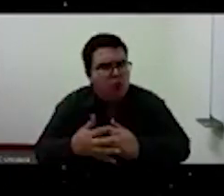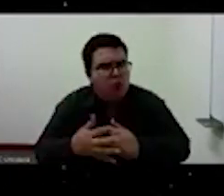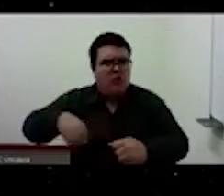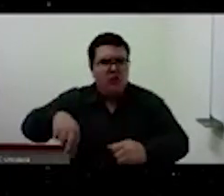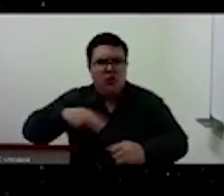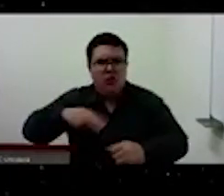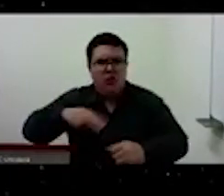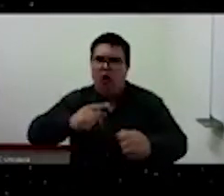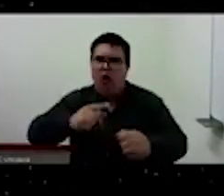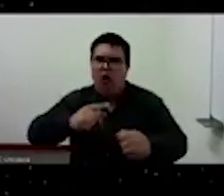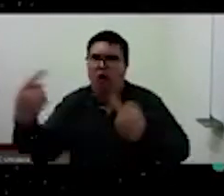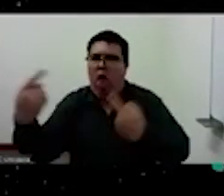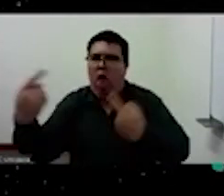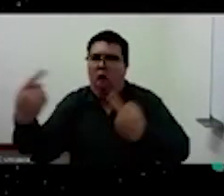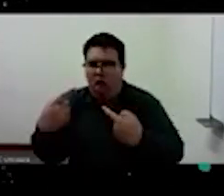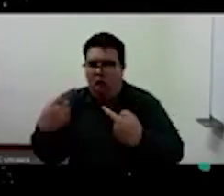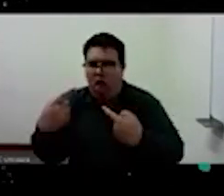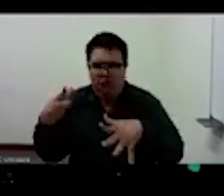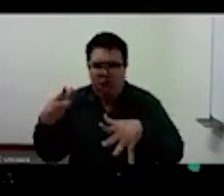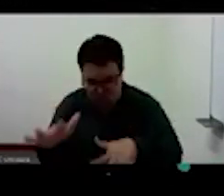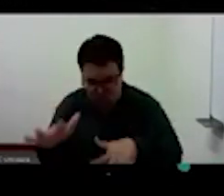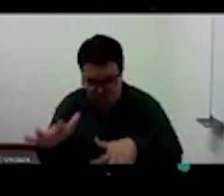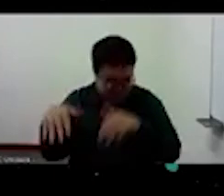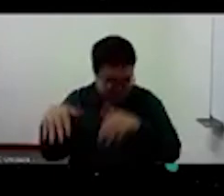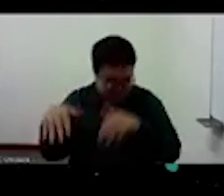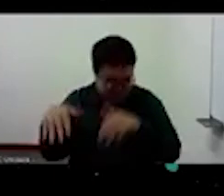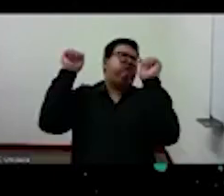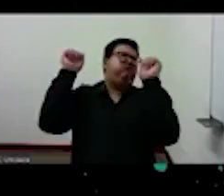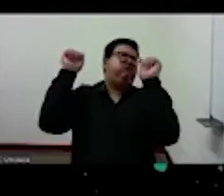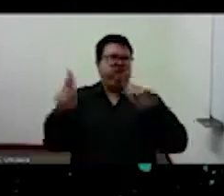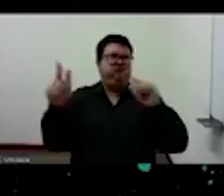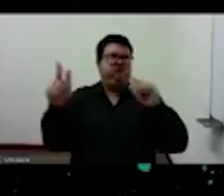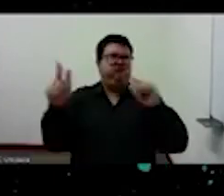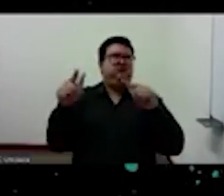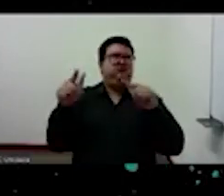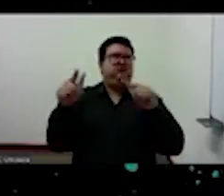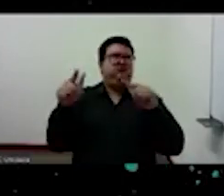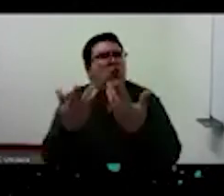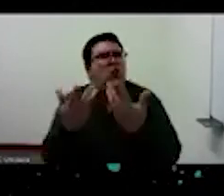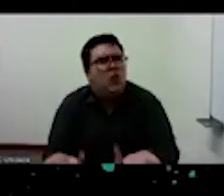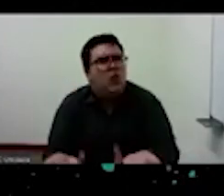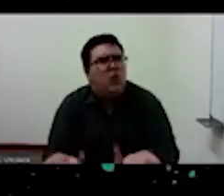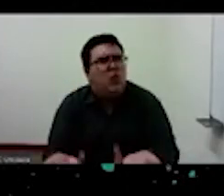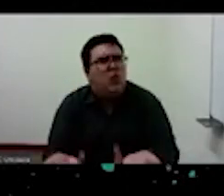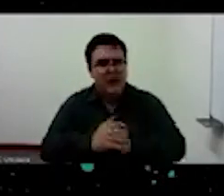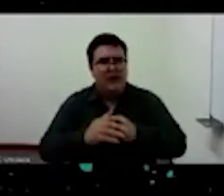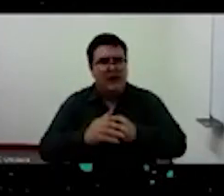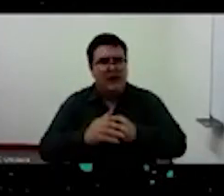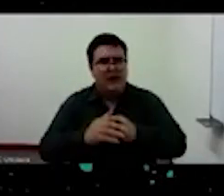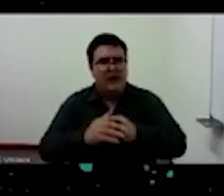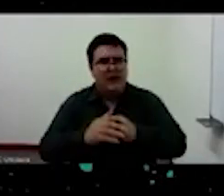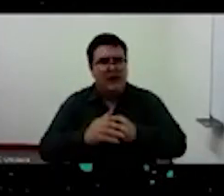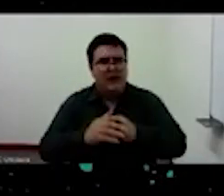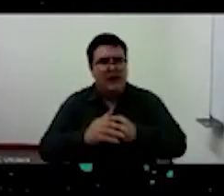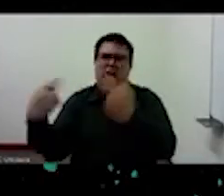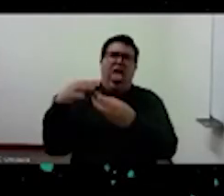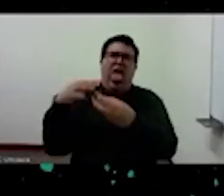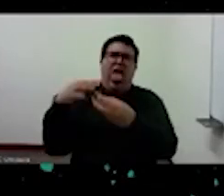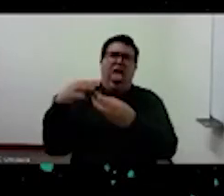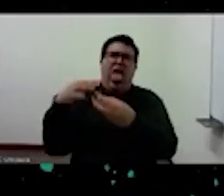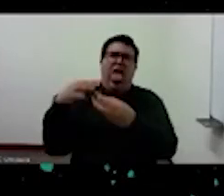de una condición que se hace cada vez más una condición peligrosa de sufrimiento psíquico